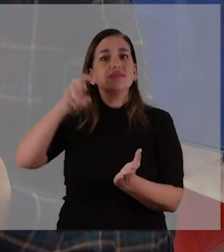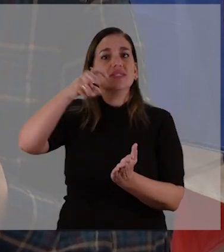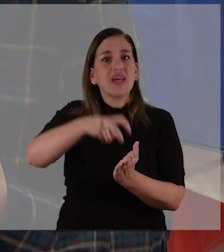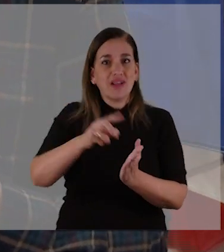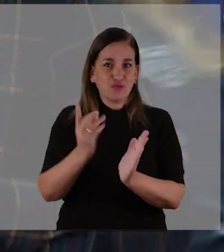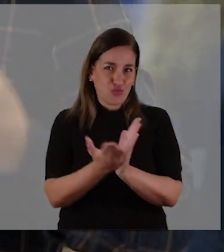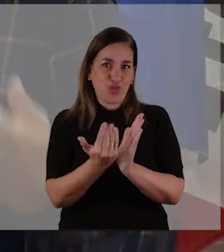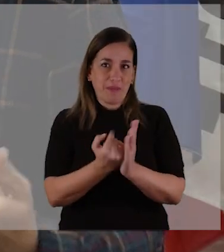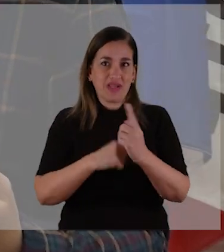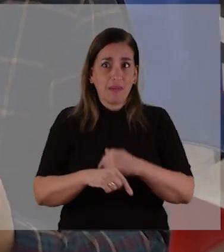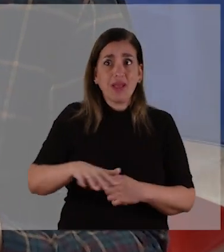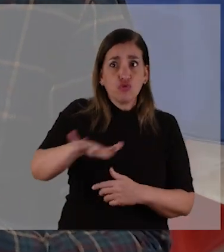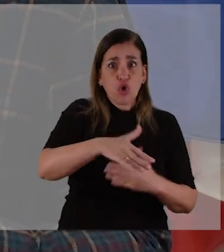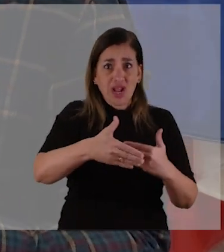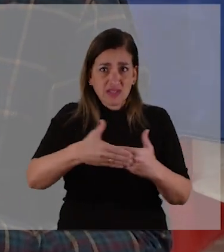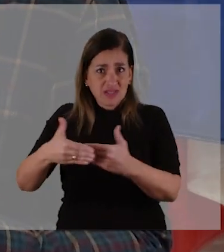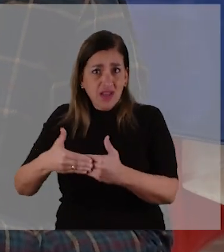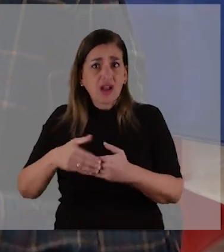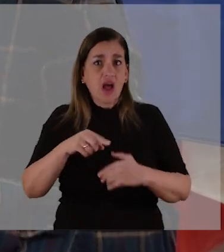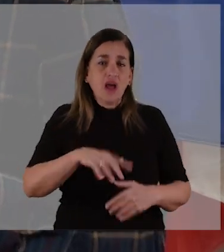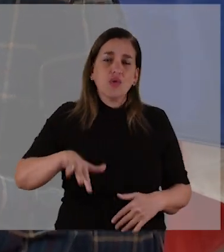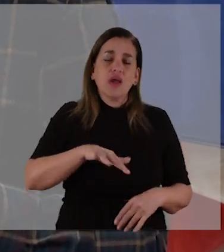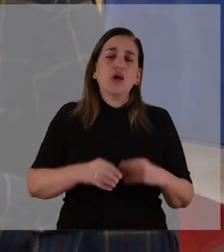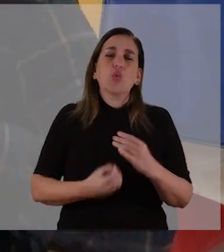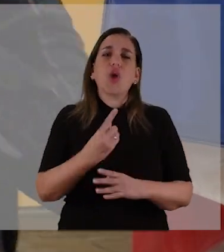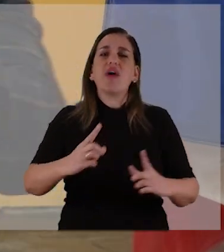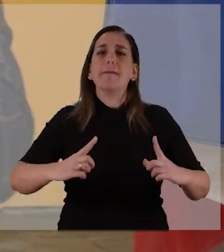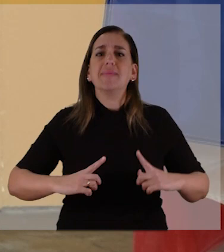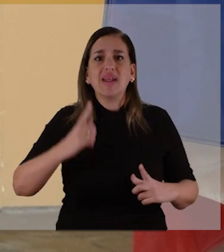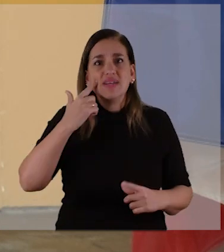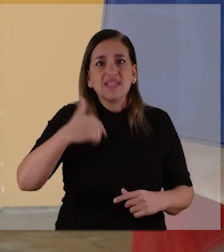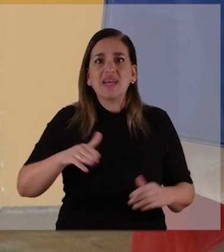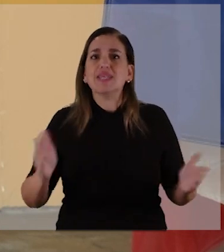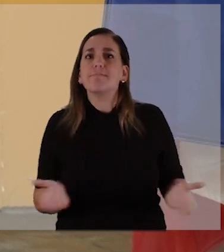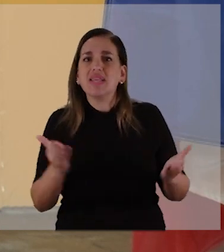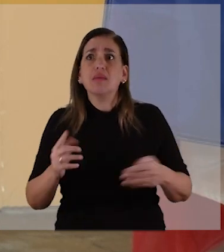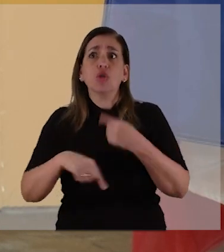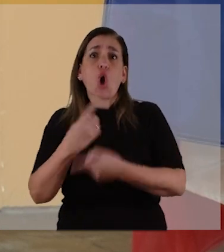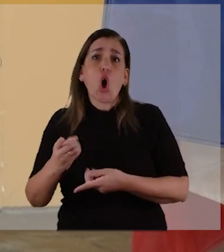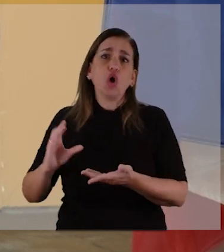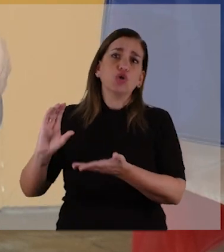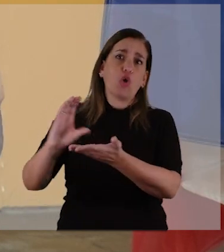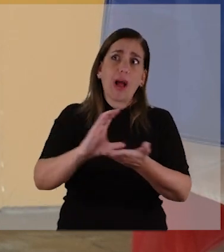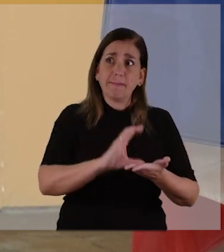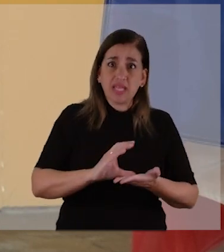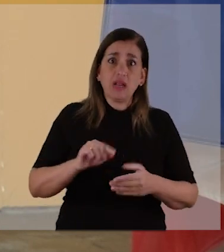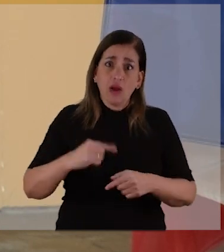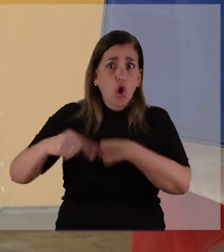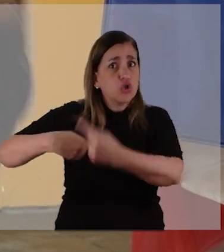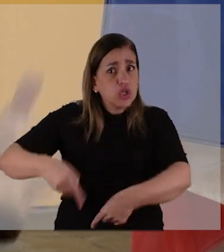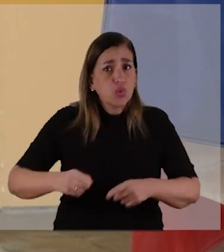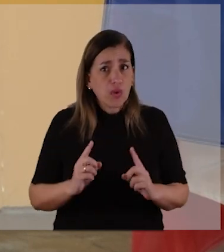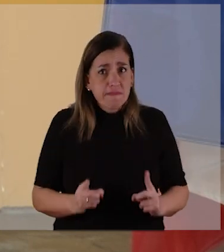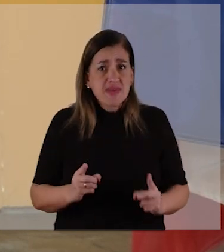hoy en Salto y en zonas aledañas hay una nueva esperanza de que ese emprendimiento con otros capitales